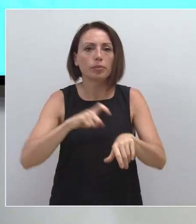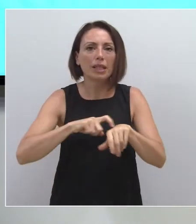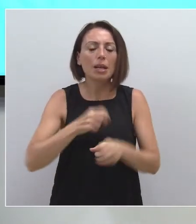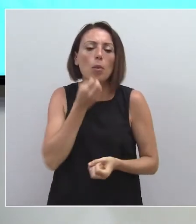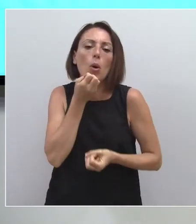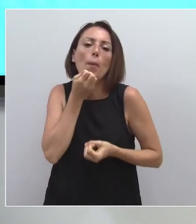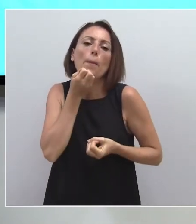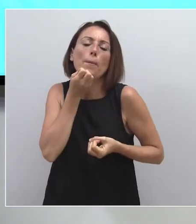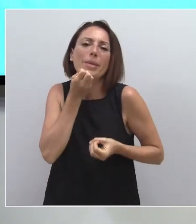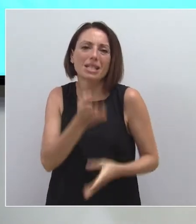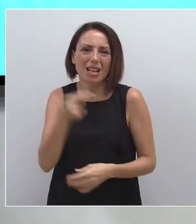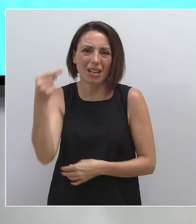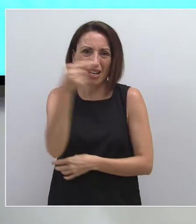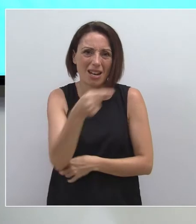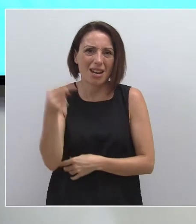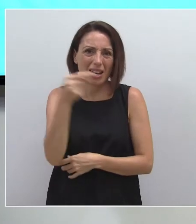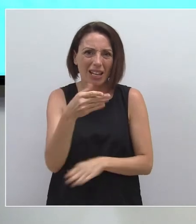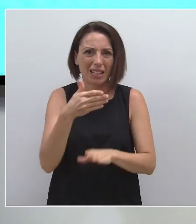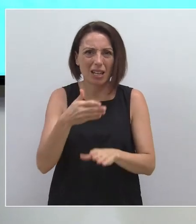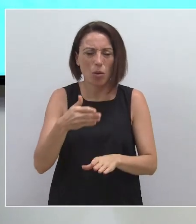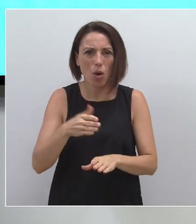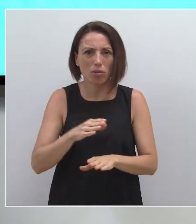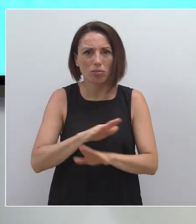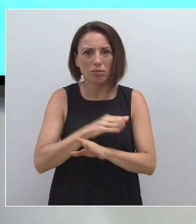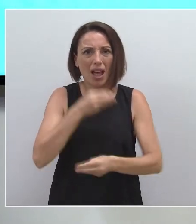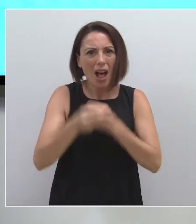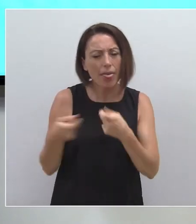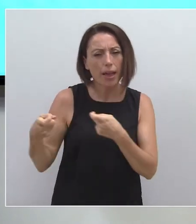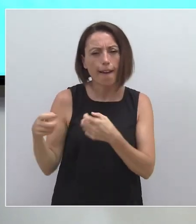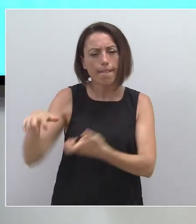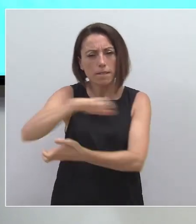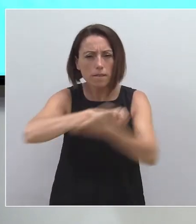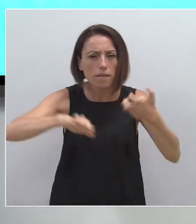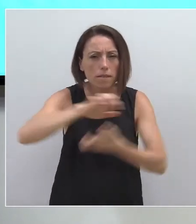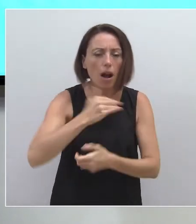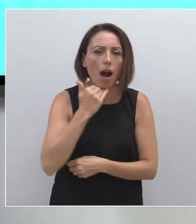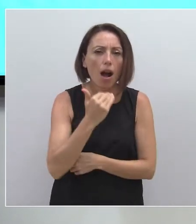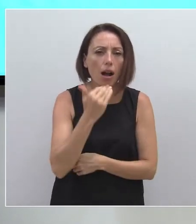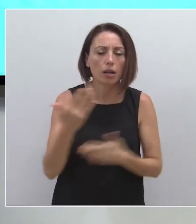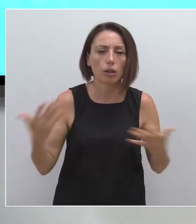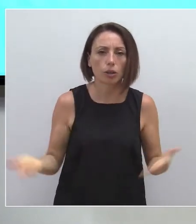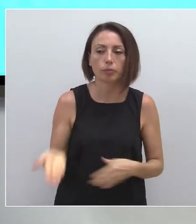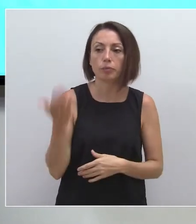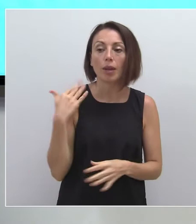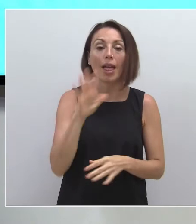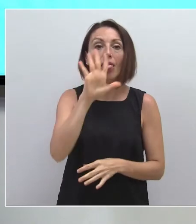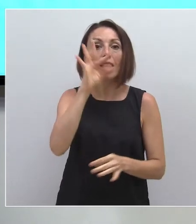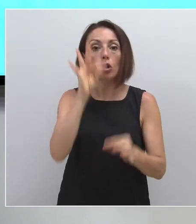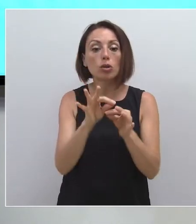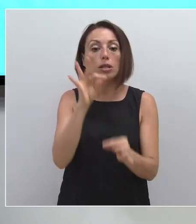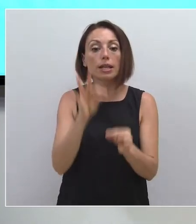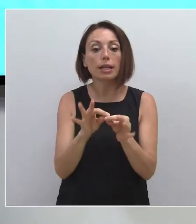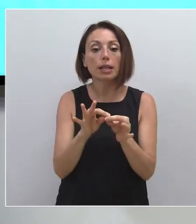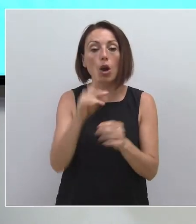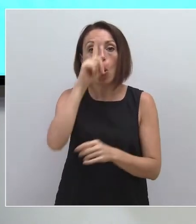mensaje que, de alguna forma, pudiera dividirnos o pudiera crear tensiones entre las diferentes regiones. Eso era el pasado 5 de septiembre. Pues,